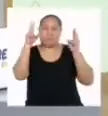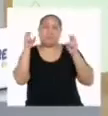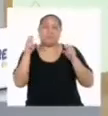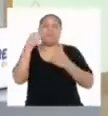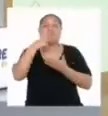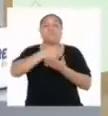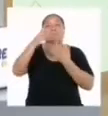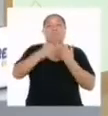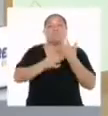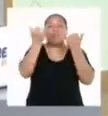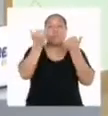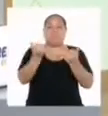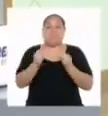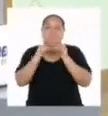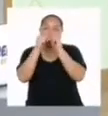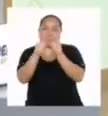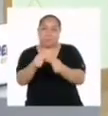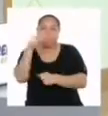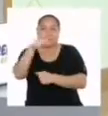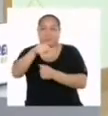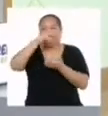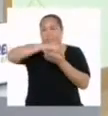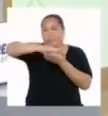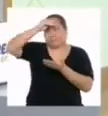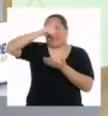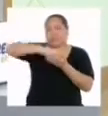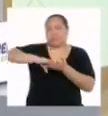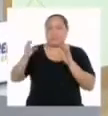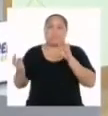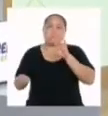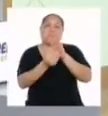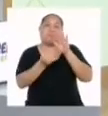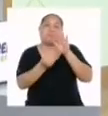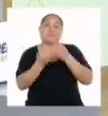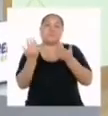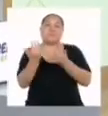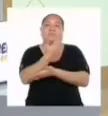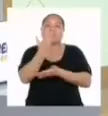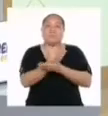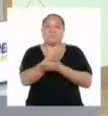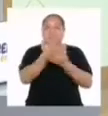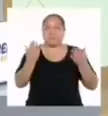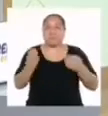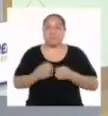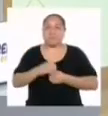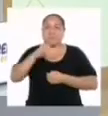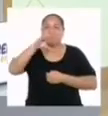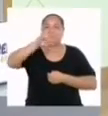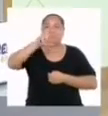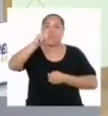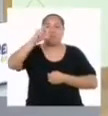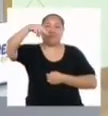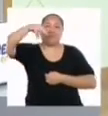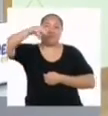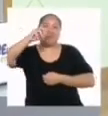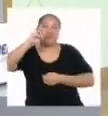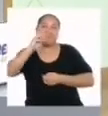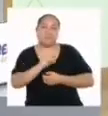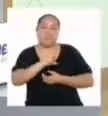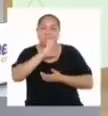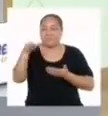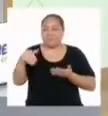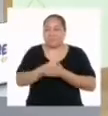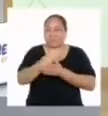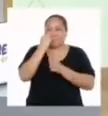En el programa del día de hoy vamos a continuar con este aprendizaje, y agregaremos un nuevo elemento, el cilindro. Y